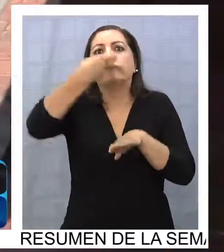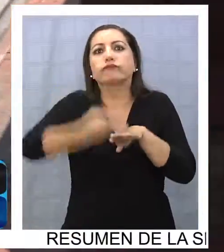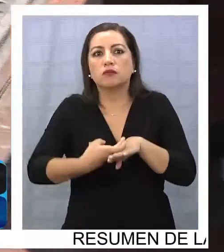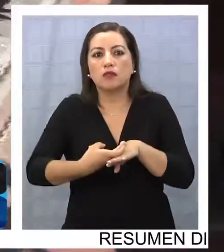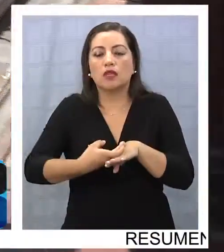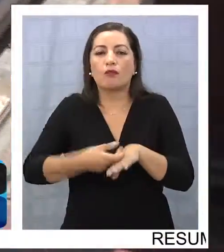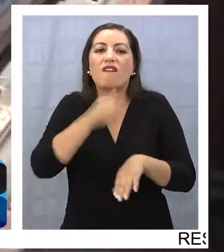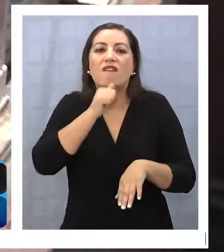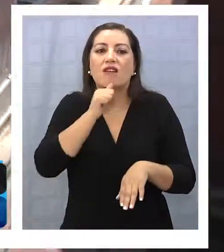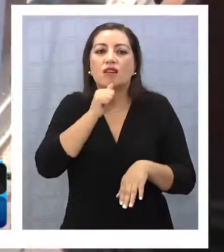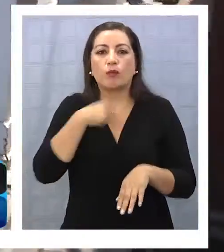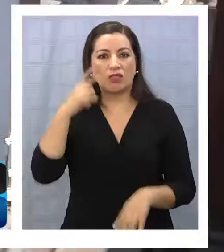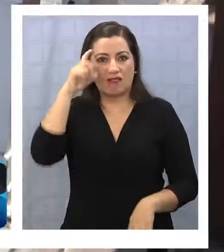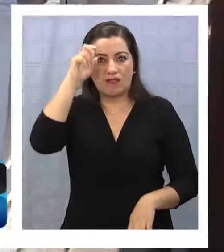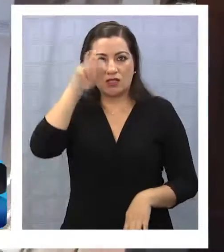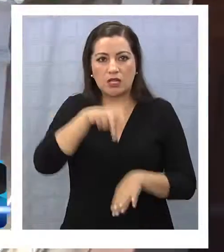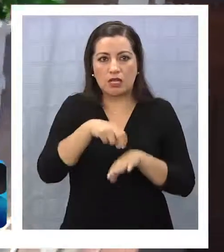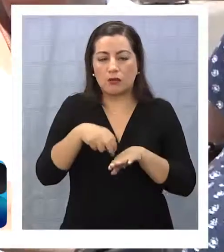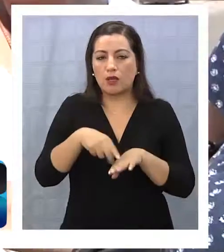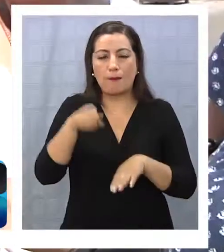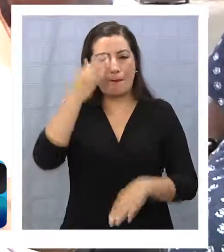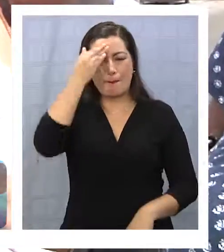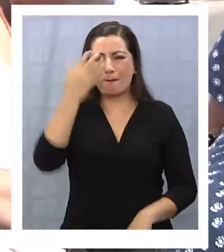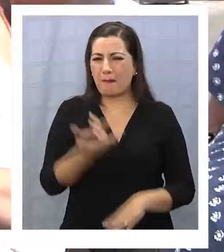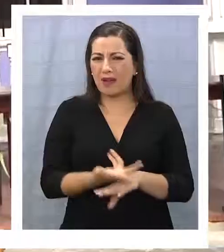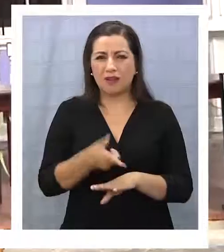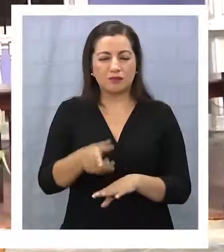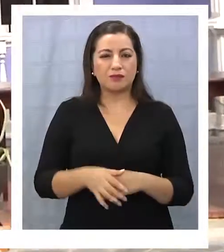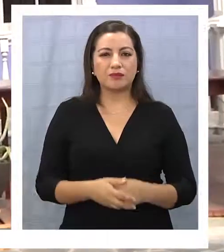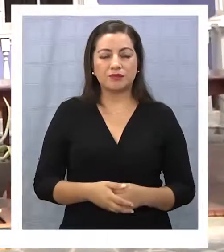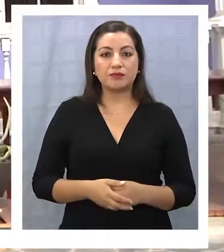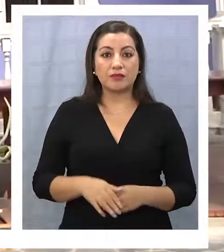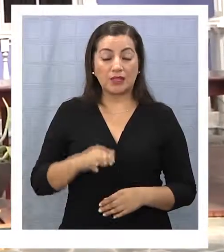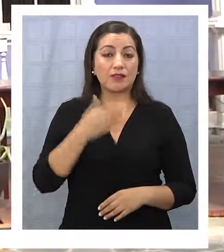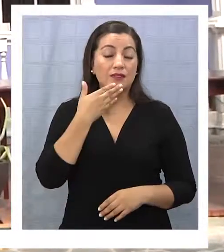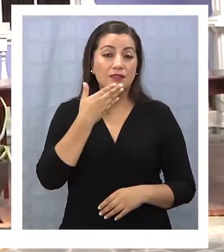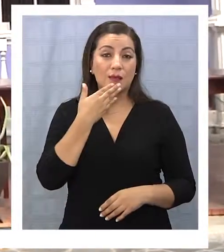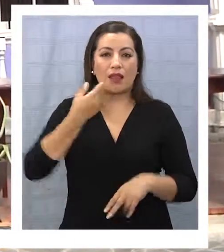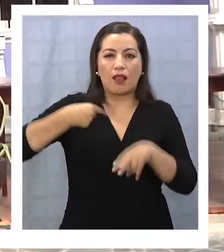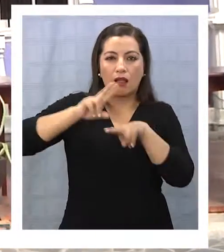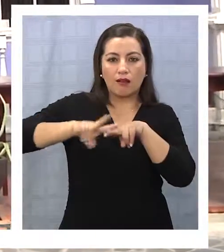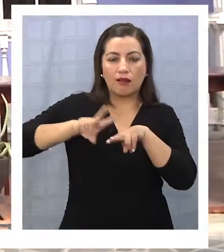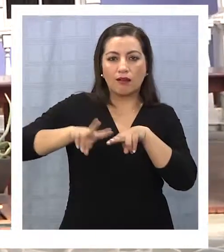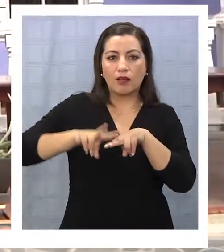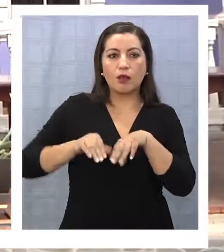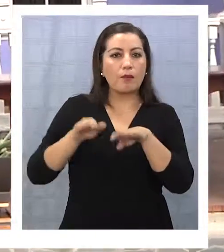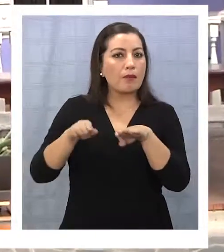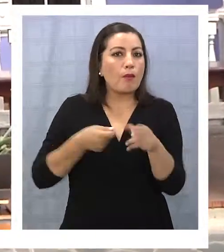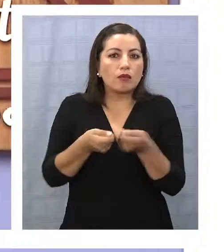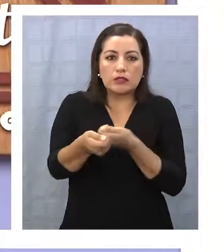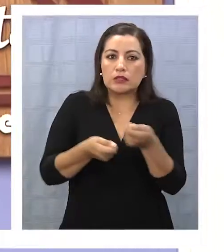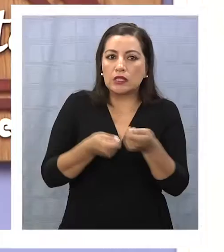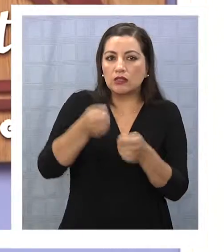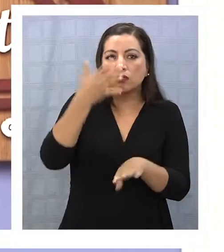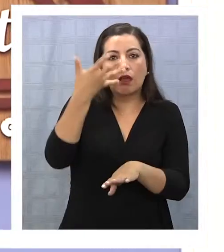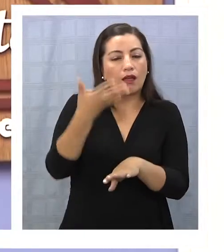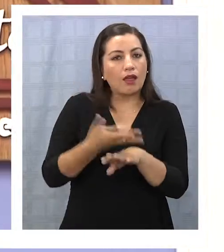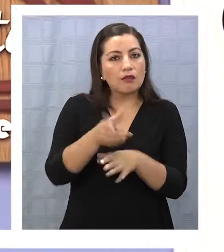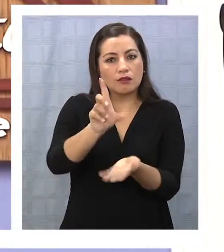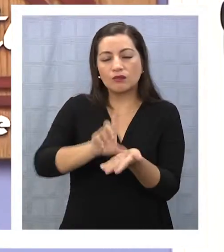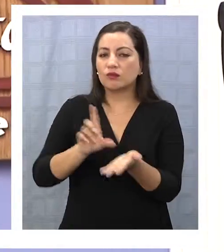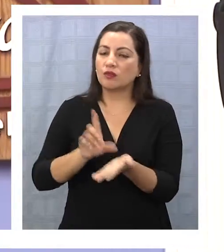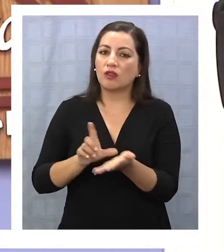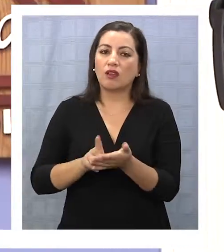inválida, al menos esas calles ahí están súper malos pisos para caminar. Además de estos arreglos, los mismos negocios que se ubican en el sector